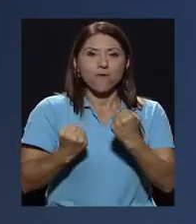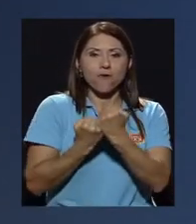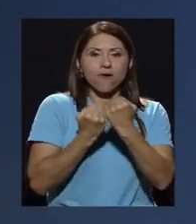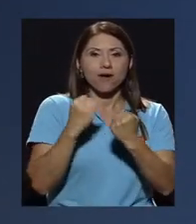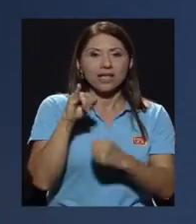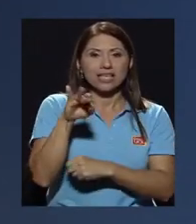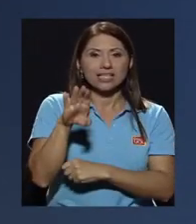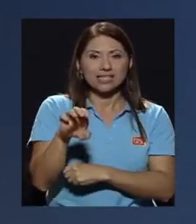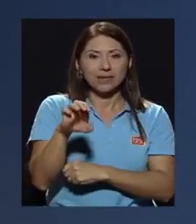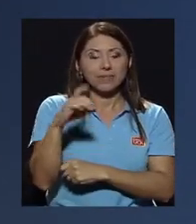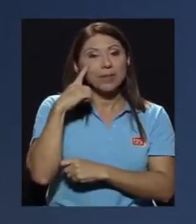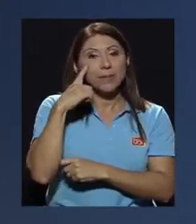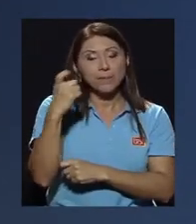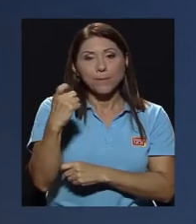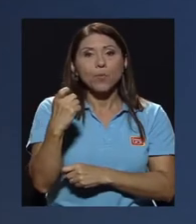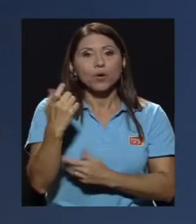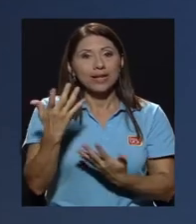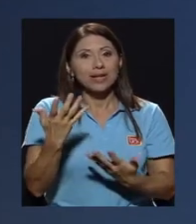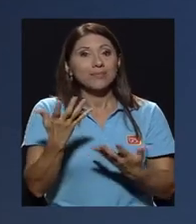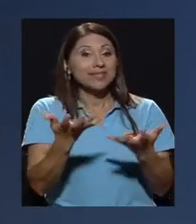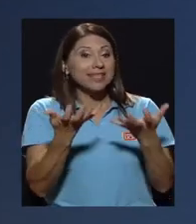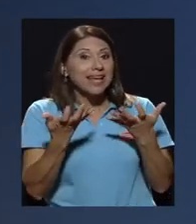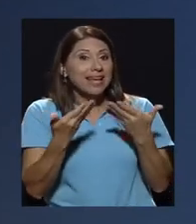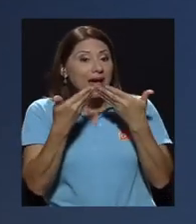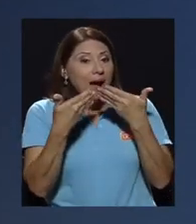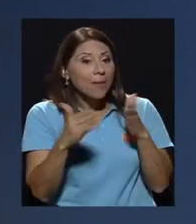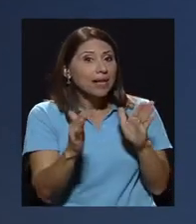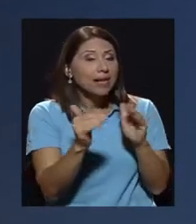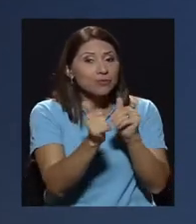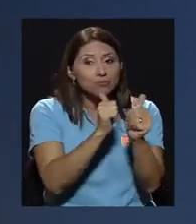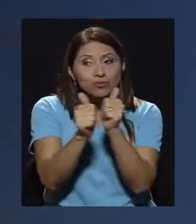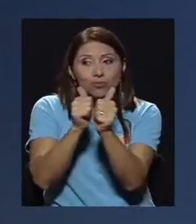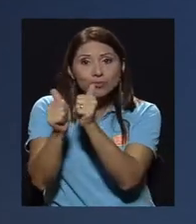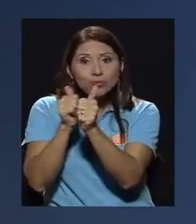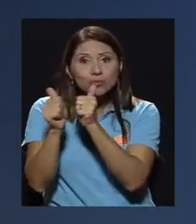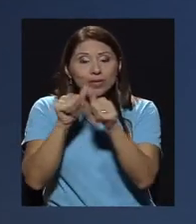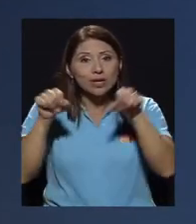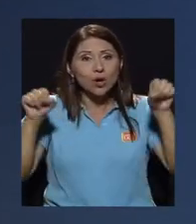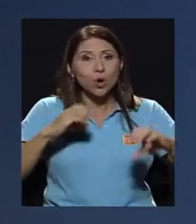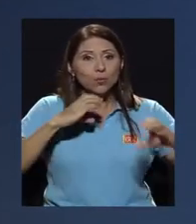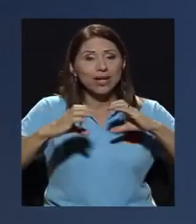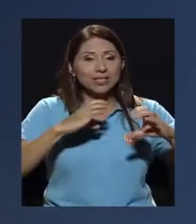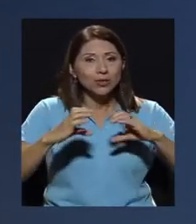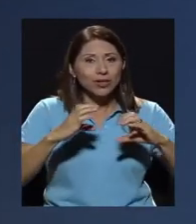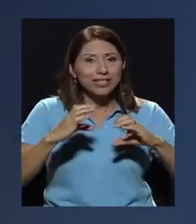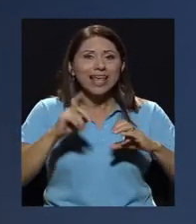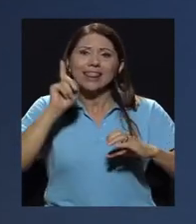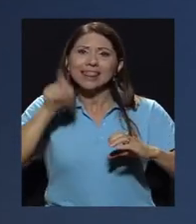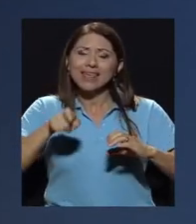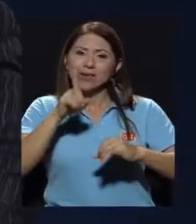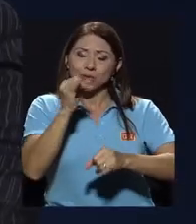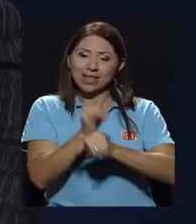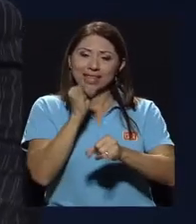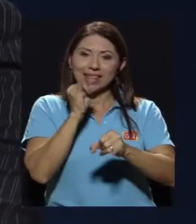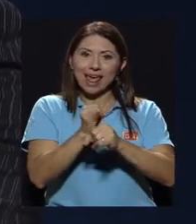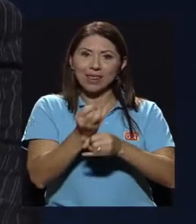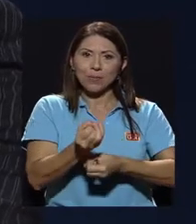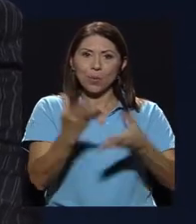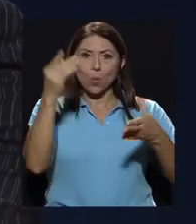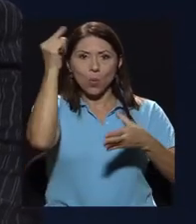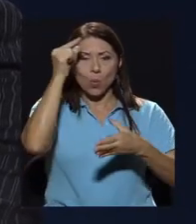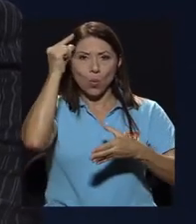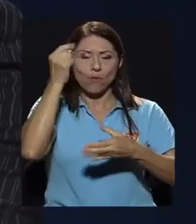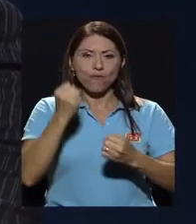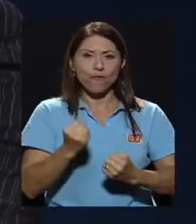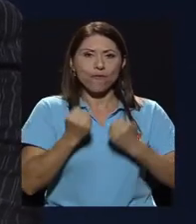porque como se pretendía la apertura del sector de telecomunicaciones tenía que tener una identidad estatal fuerte que lo que